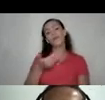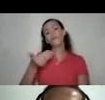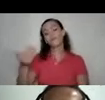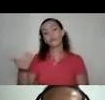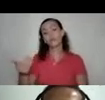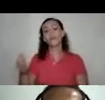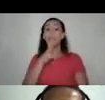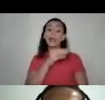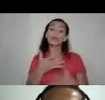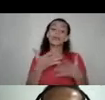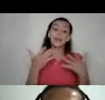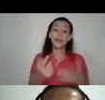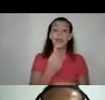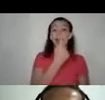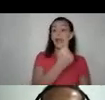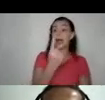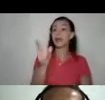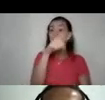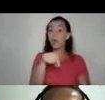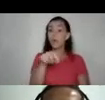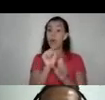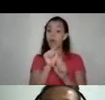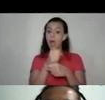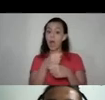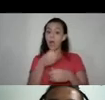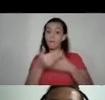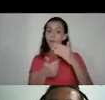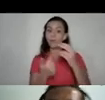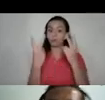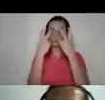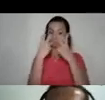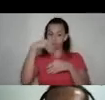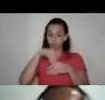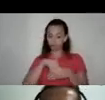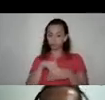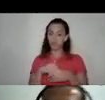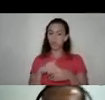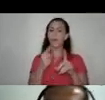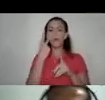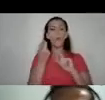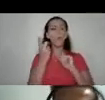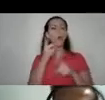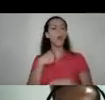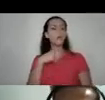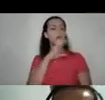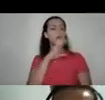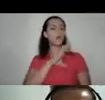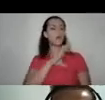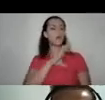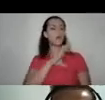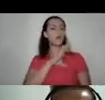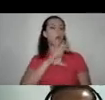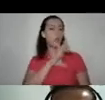en tanto cada uno y cada una hagamos este proceso de introspección y veamos cuáles son los comportamientos las actitudes